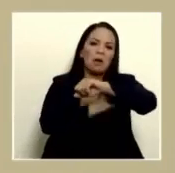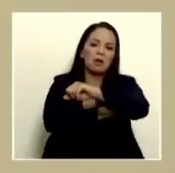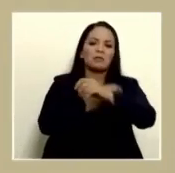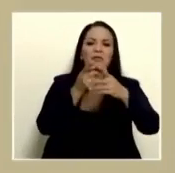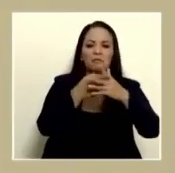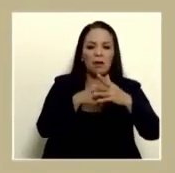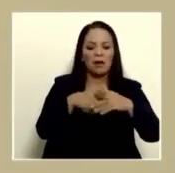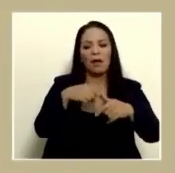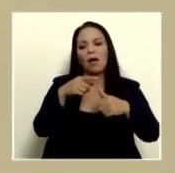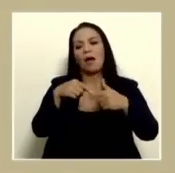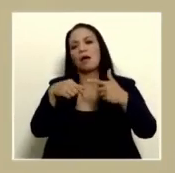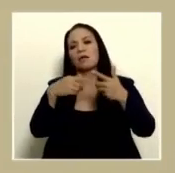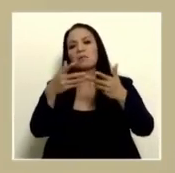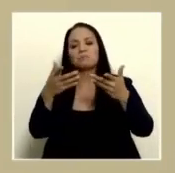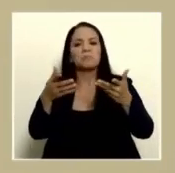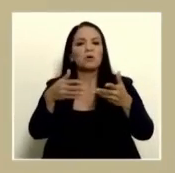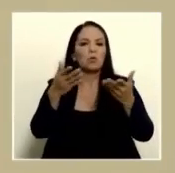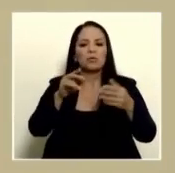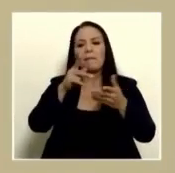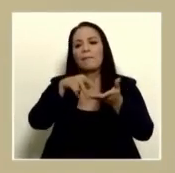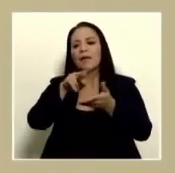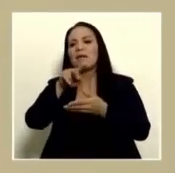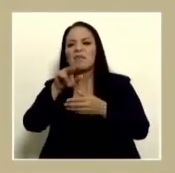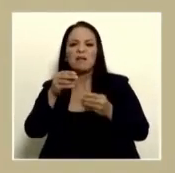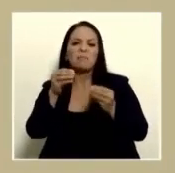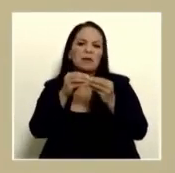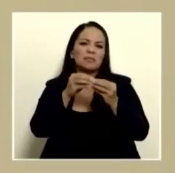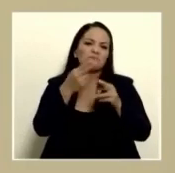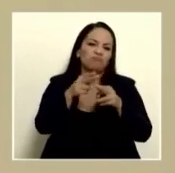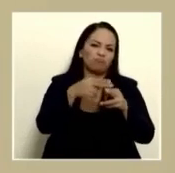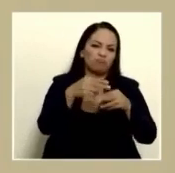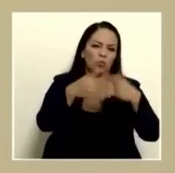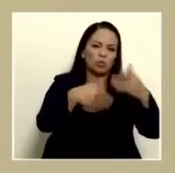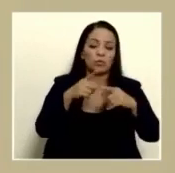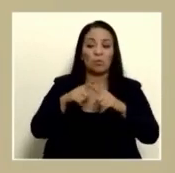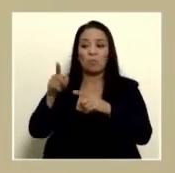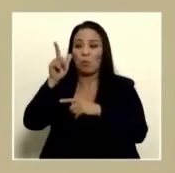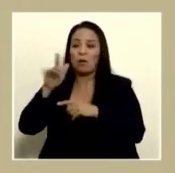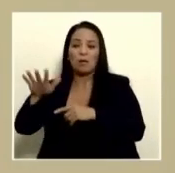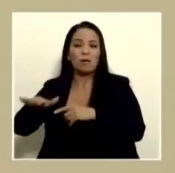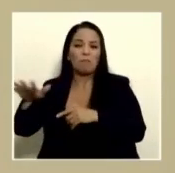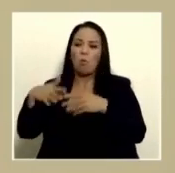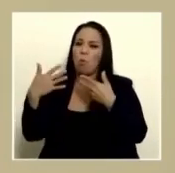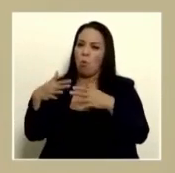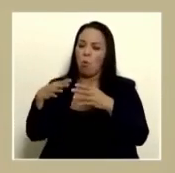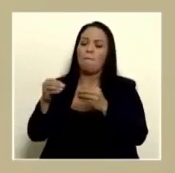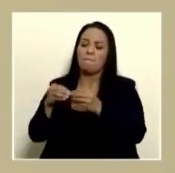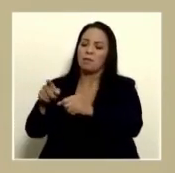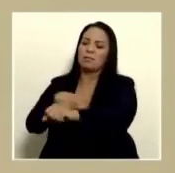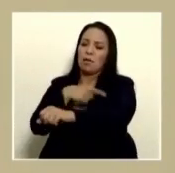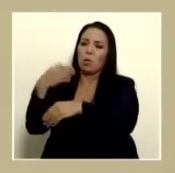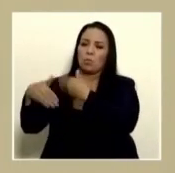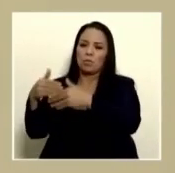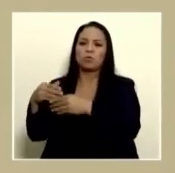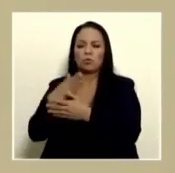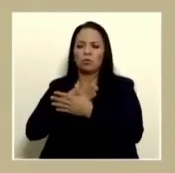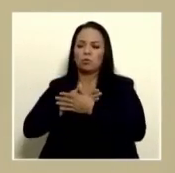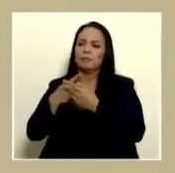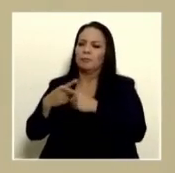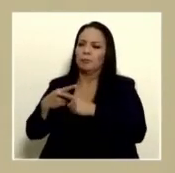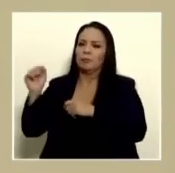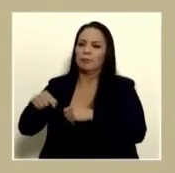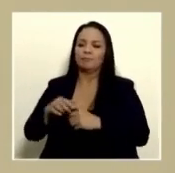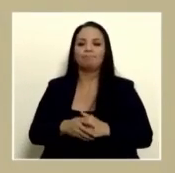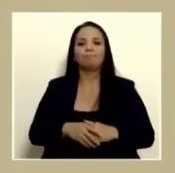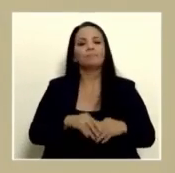requerir un proceso más largo y sepa lo pueblo de Limón que yo lo siento ese dolor muchas gracias continuamos ahora con